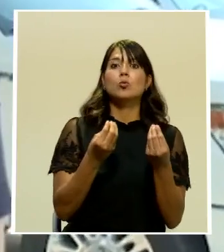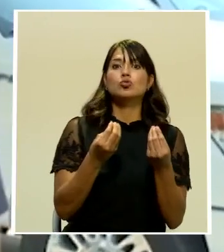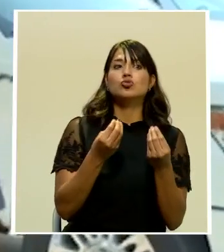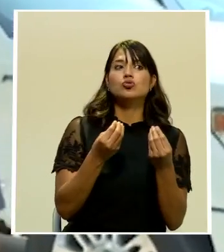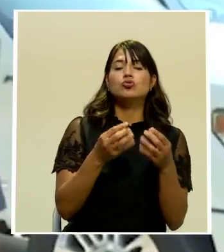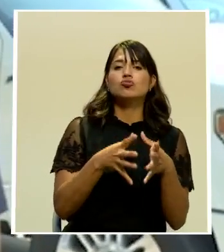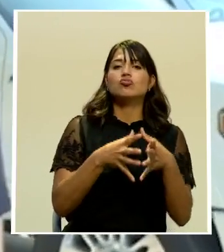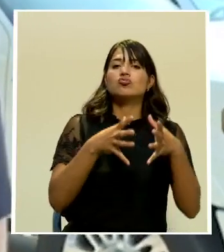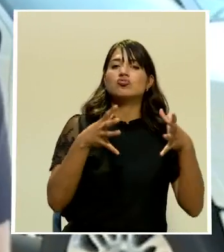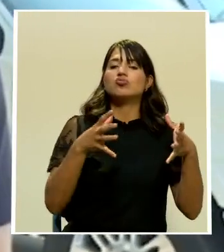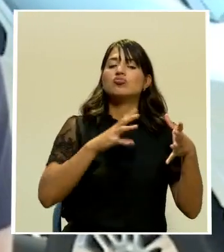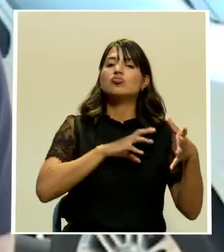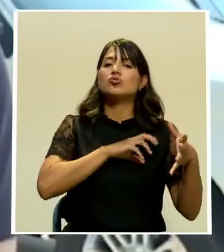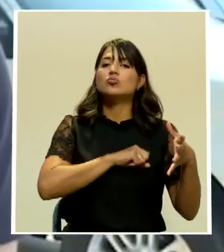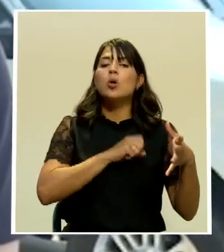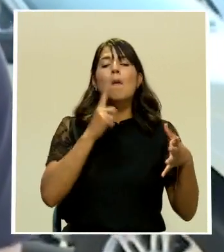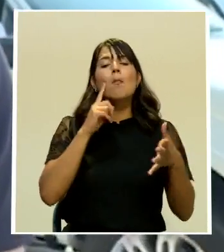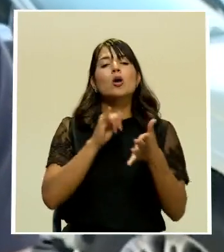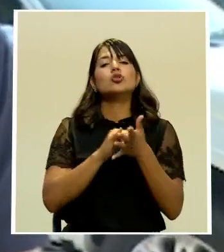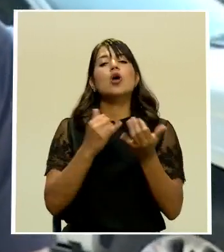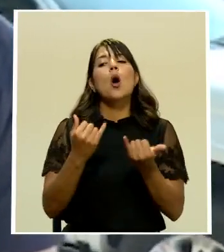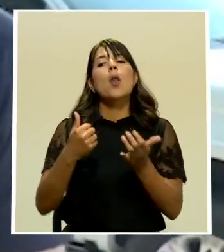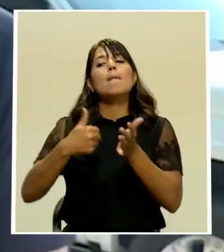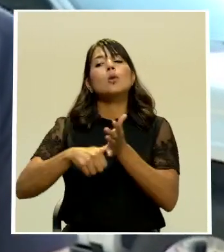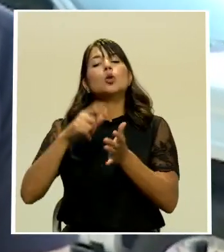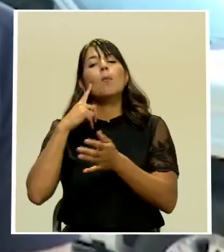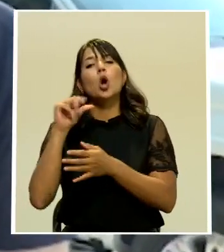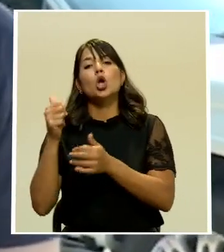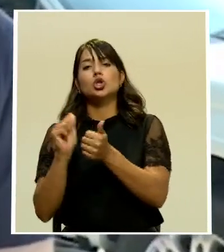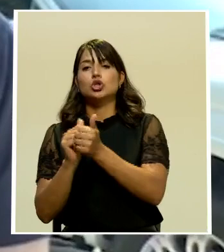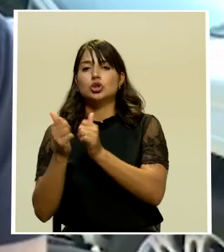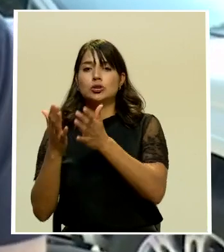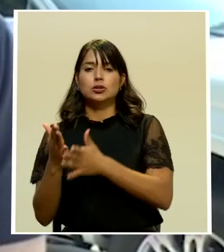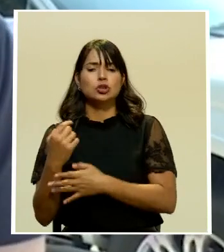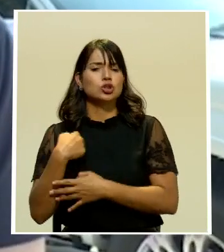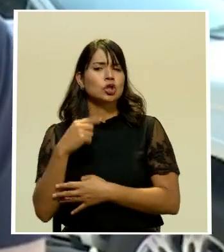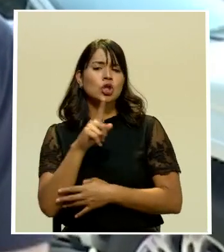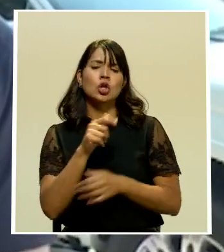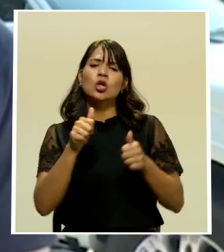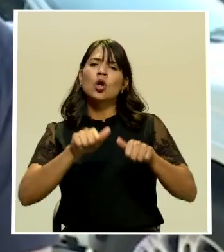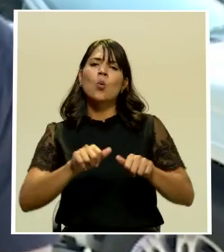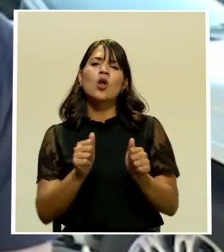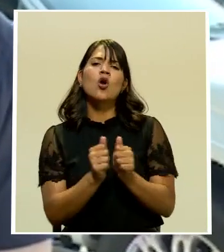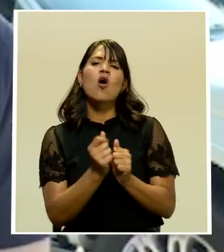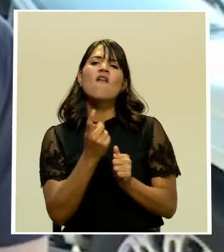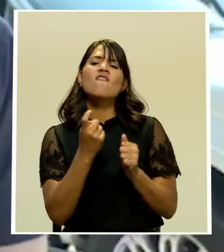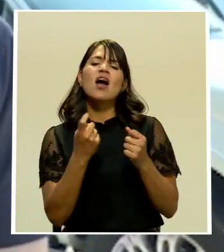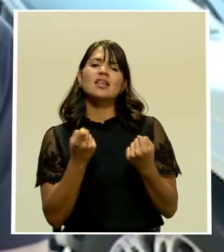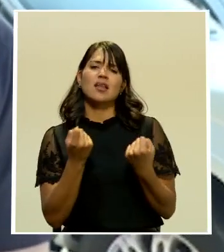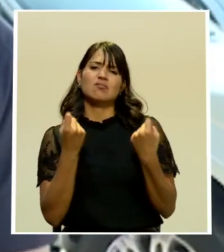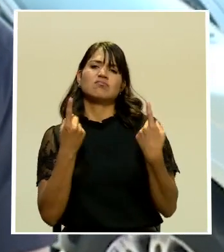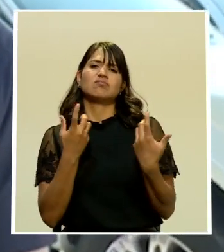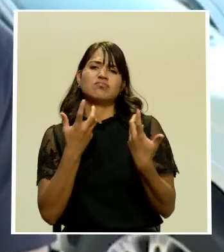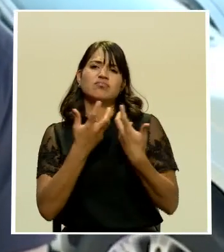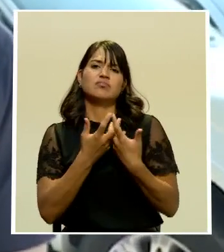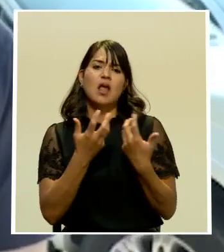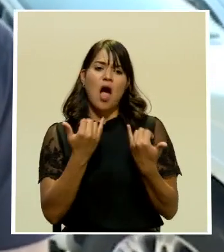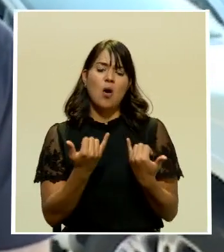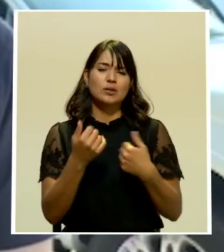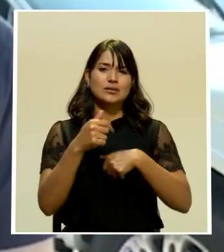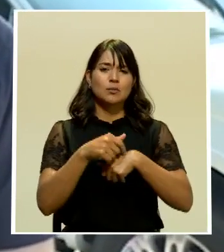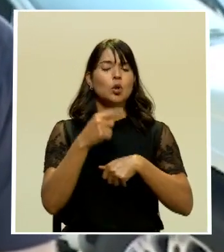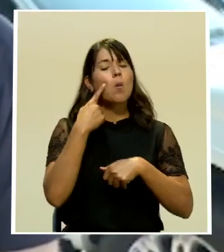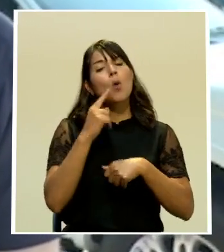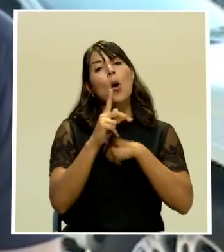ya envíe ya mi voto para Biden porque estoy totalmente en contra de esta falta de civilidad y empatía que hay en el partido republicano en este momento